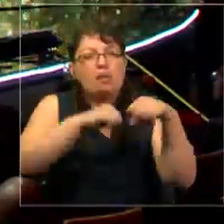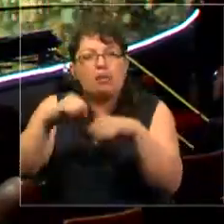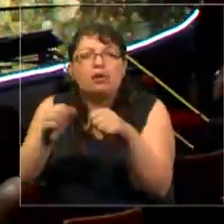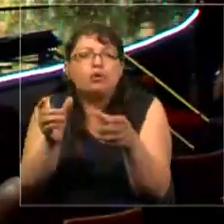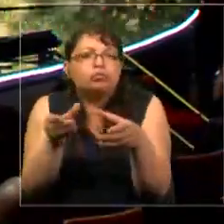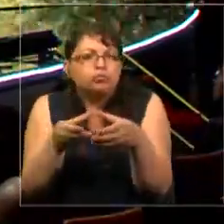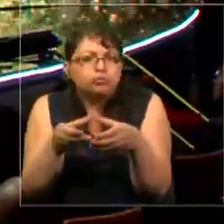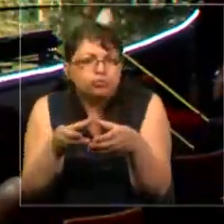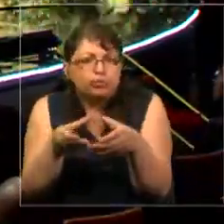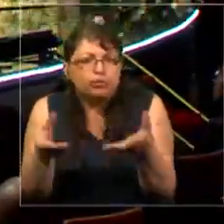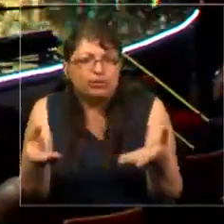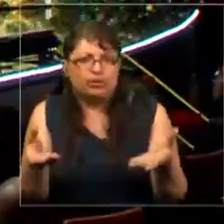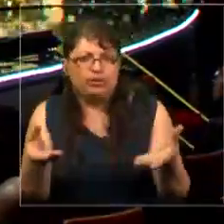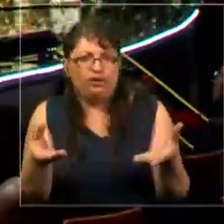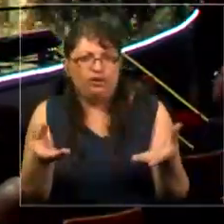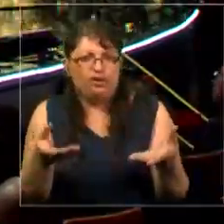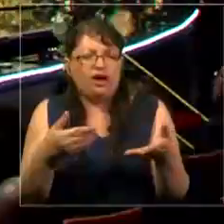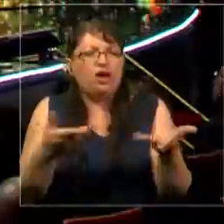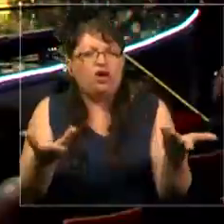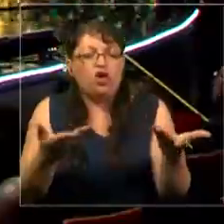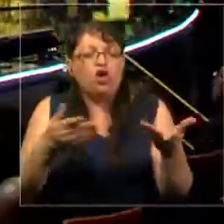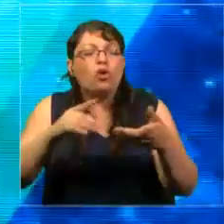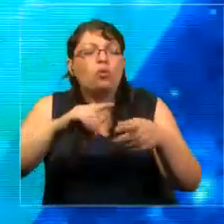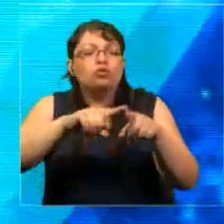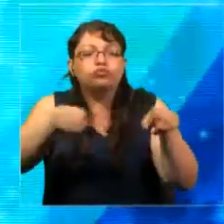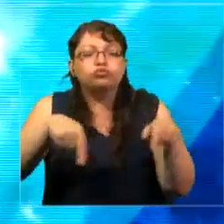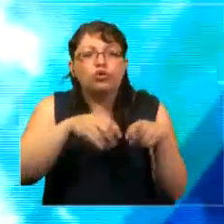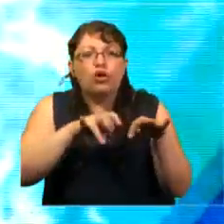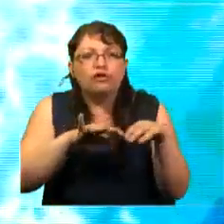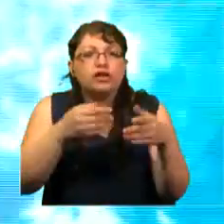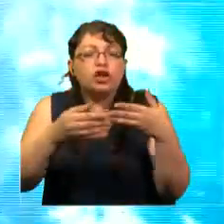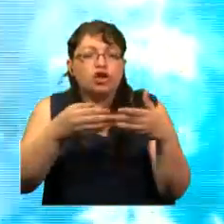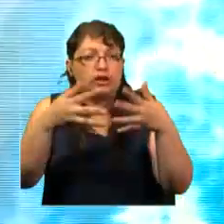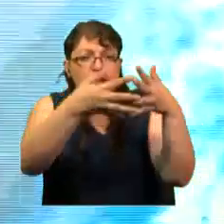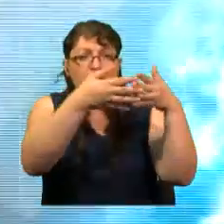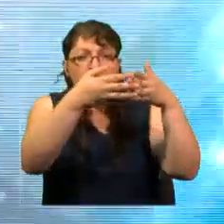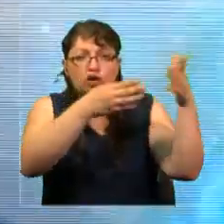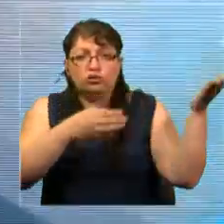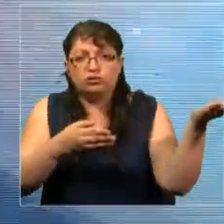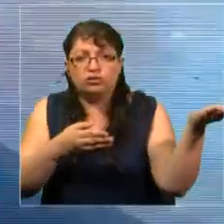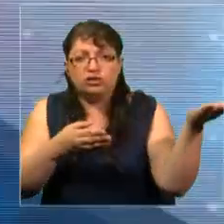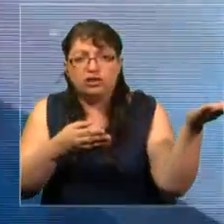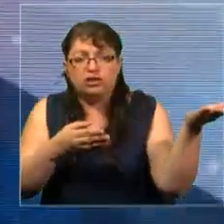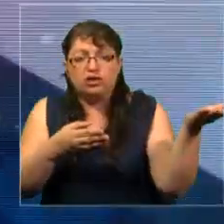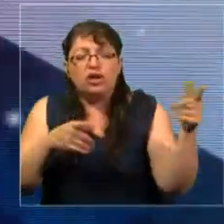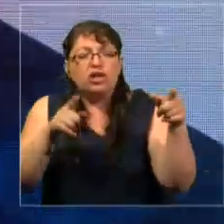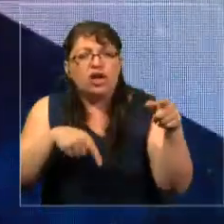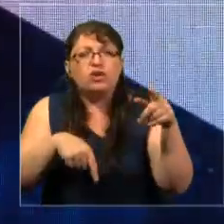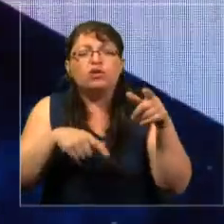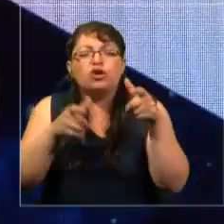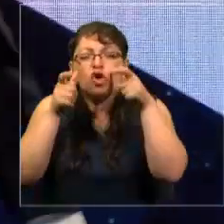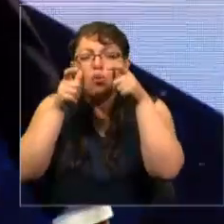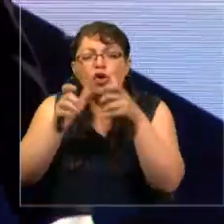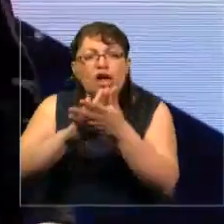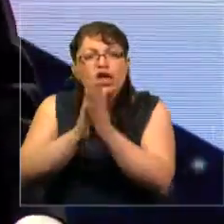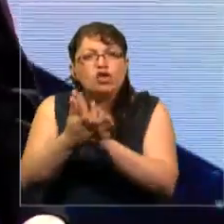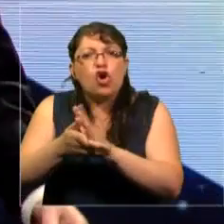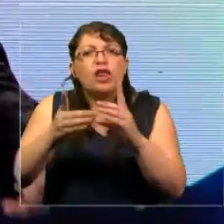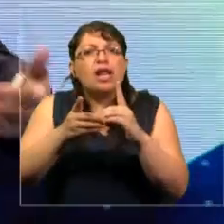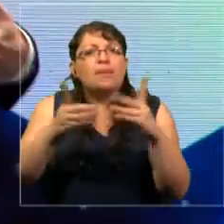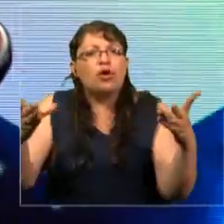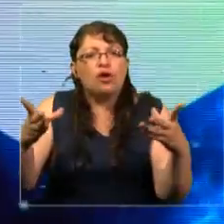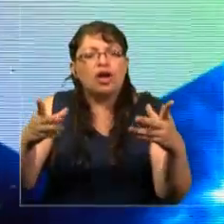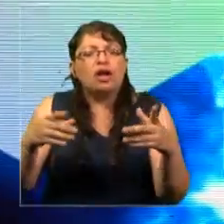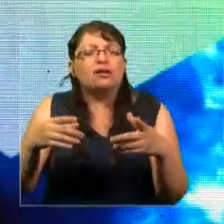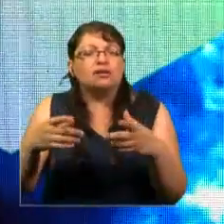con oficinas en California. Y manejan todos los grupos de democracia del mundo. Por lo tanto, la